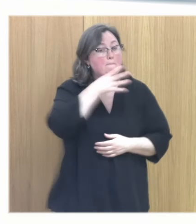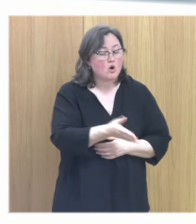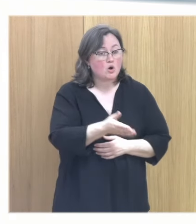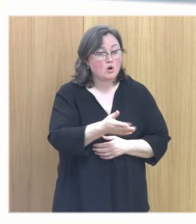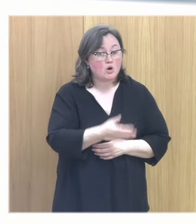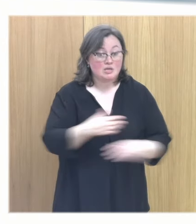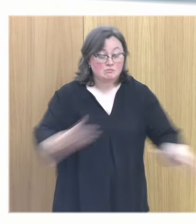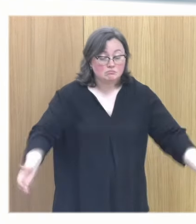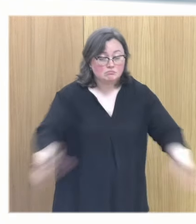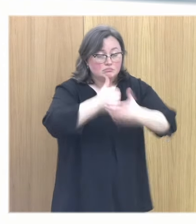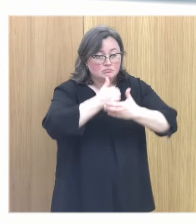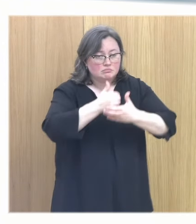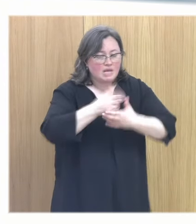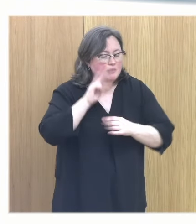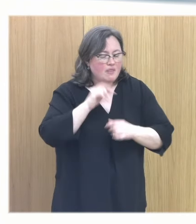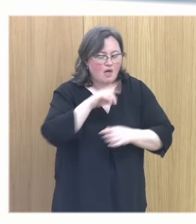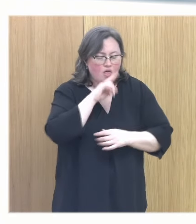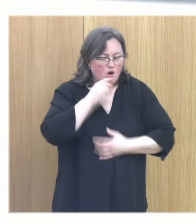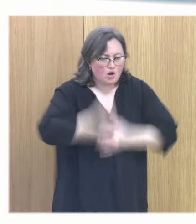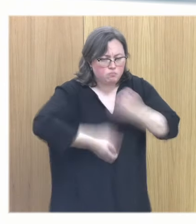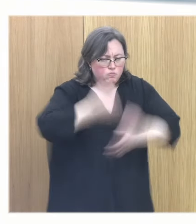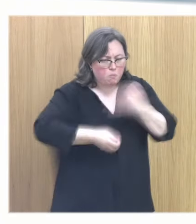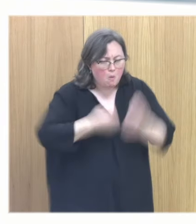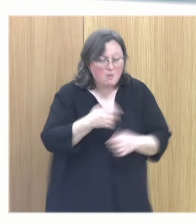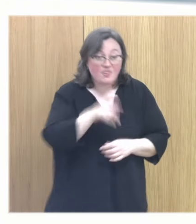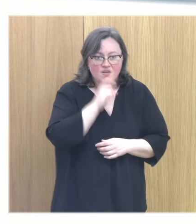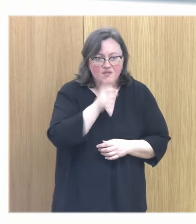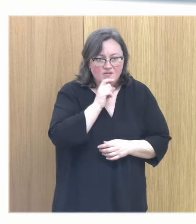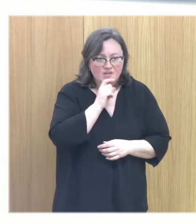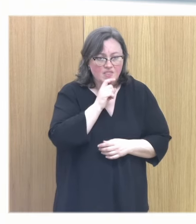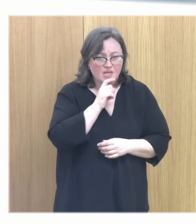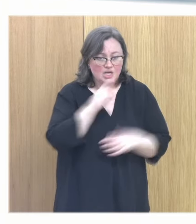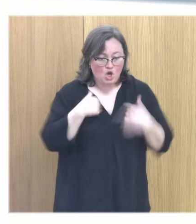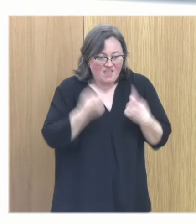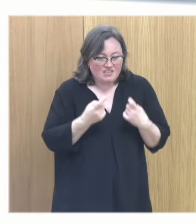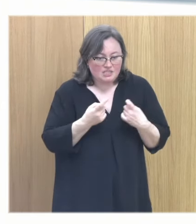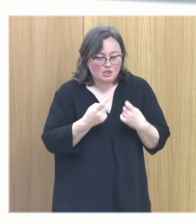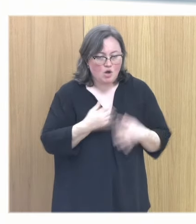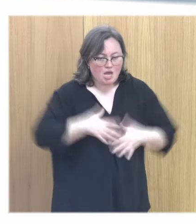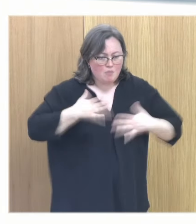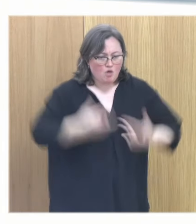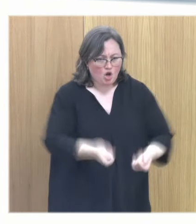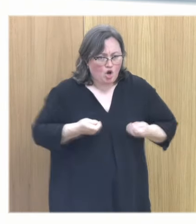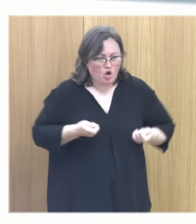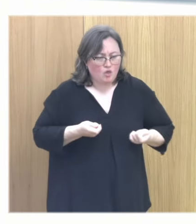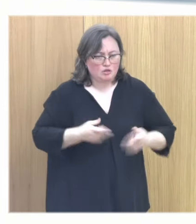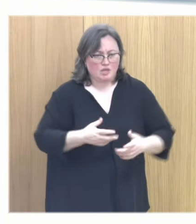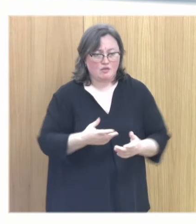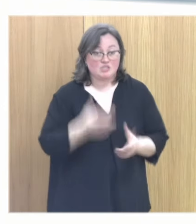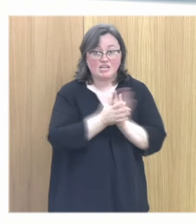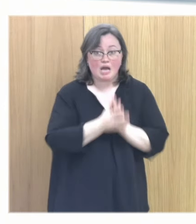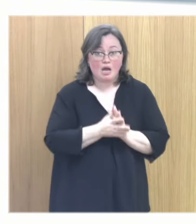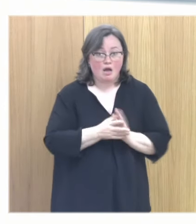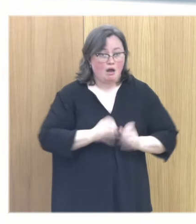porque hacer terapia es una experiencia muy dolorosa muy difícil y en la cual uno necesita contención emocional y la contención emocional se da